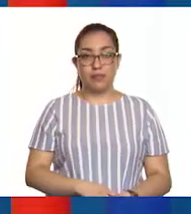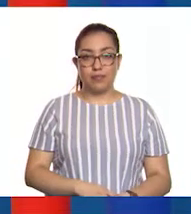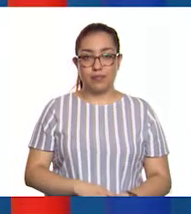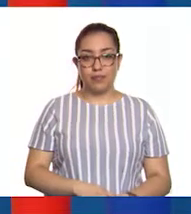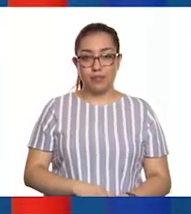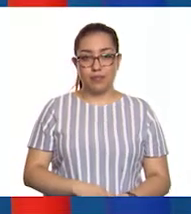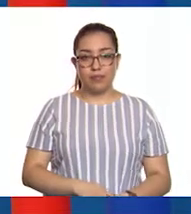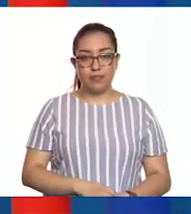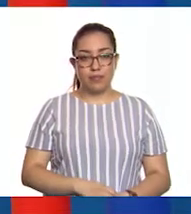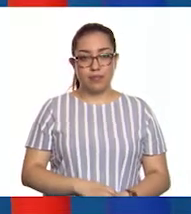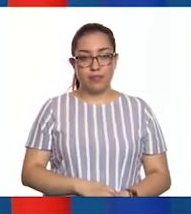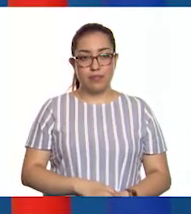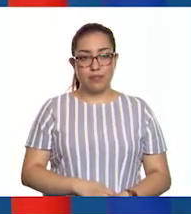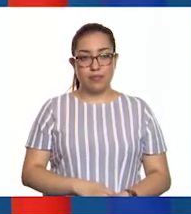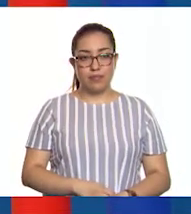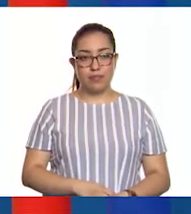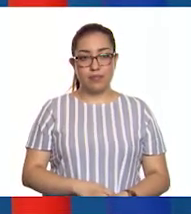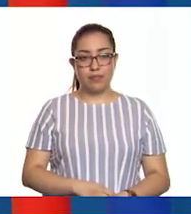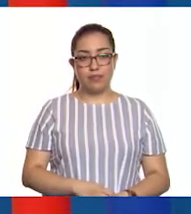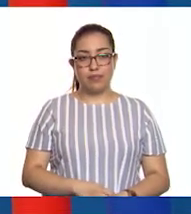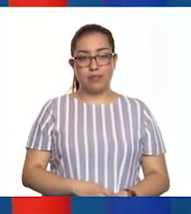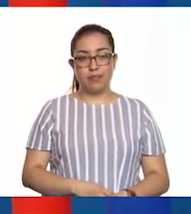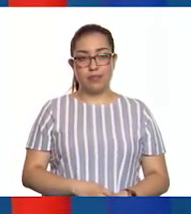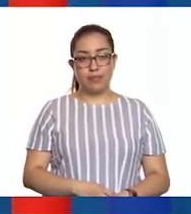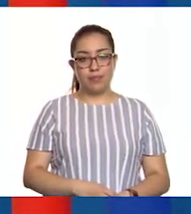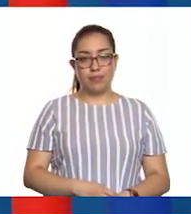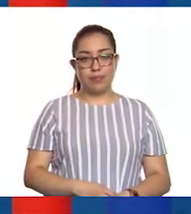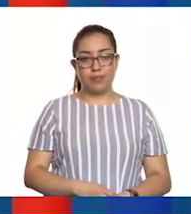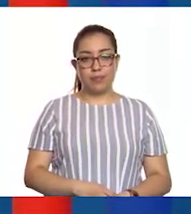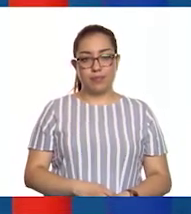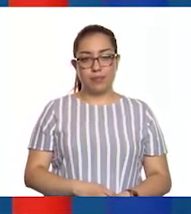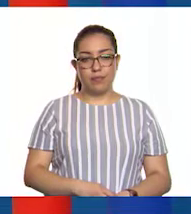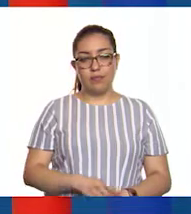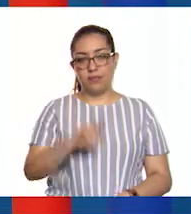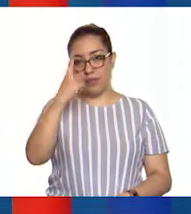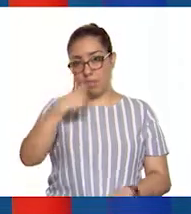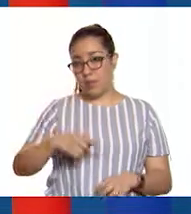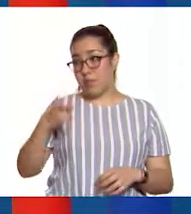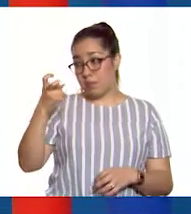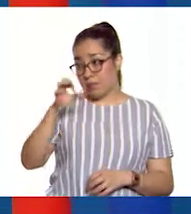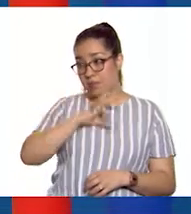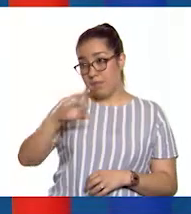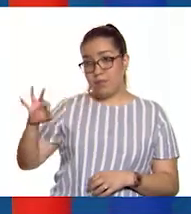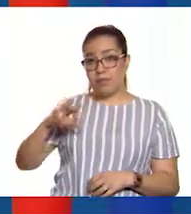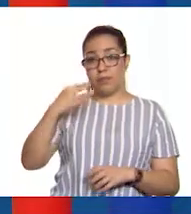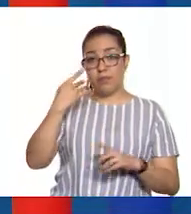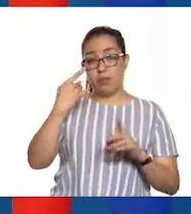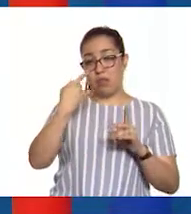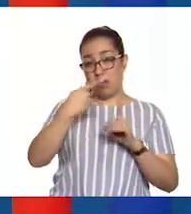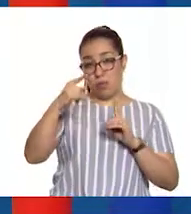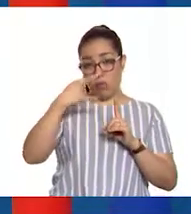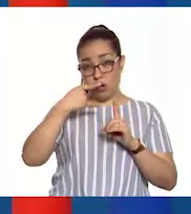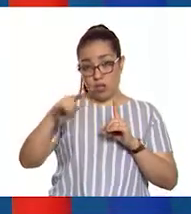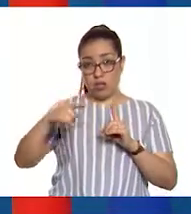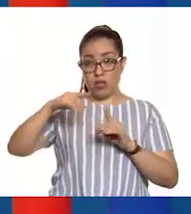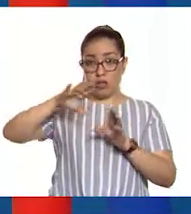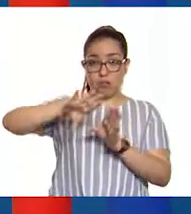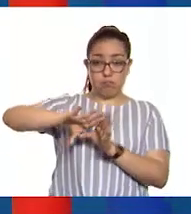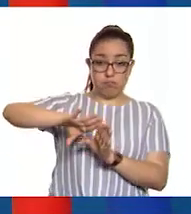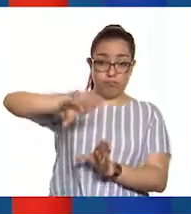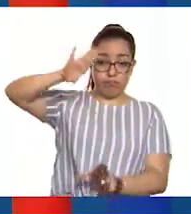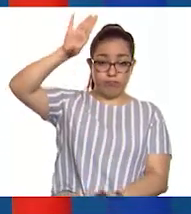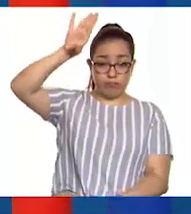Bueno, para eso imagino que, pues no sé, podría colocar marcos con tela de mosquitero en las puertas y en las ventanas, ¿verdad?